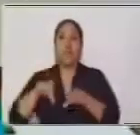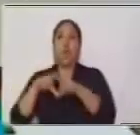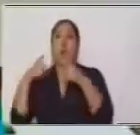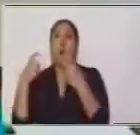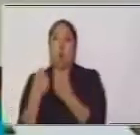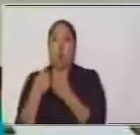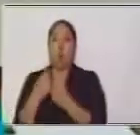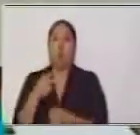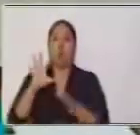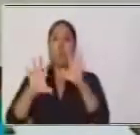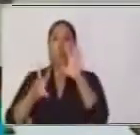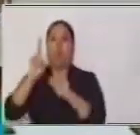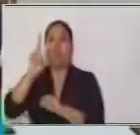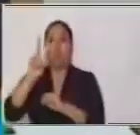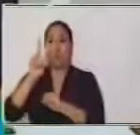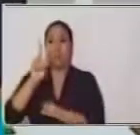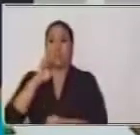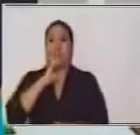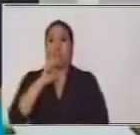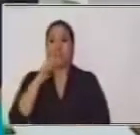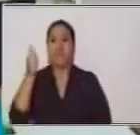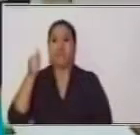¿cómo? Doce es A veinte.